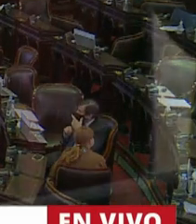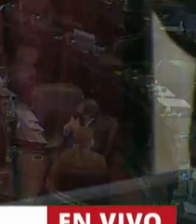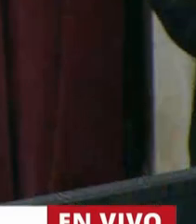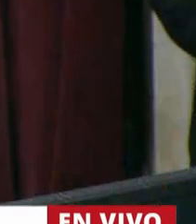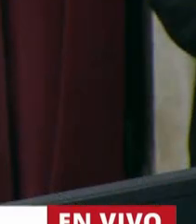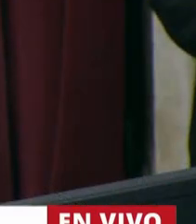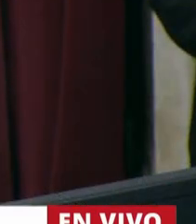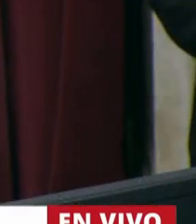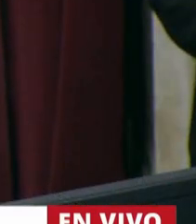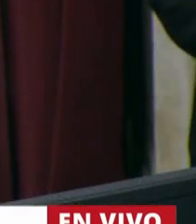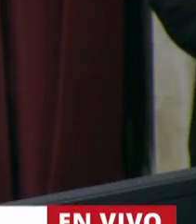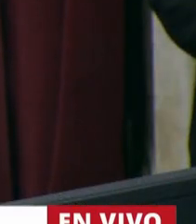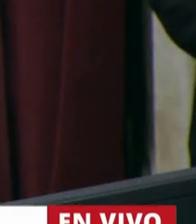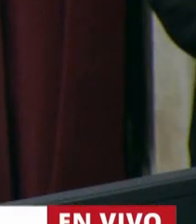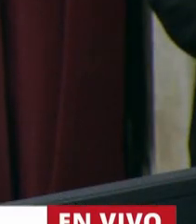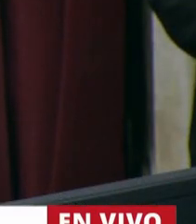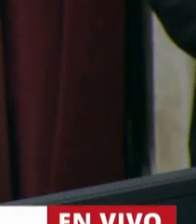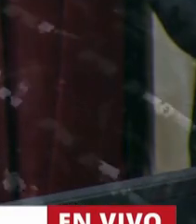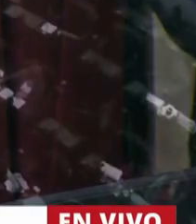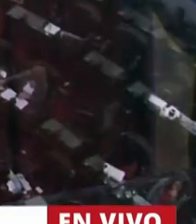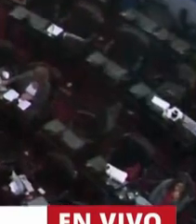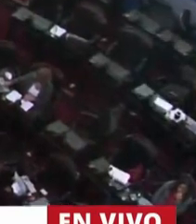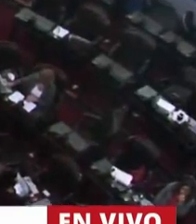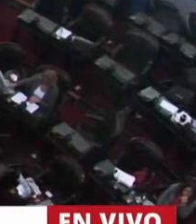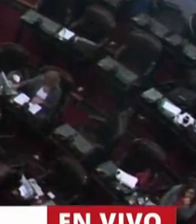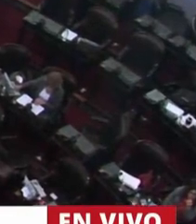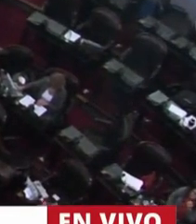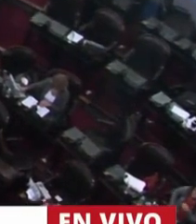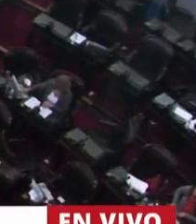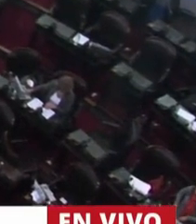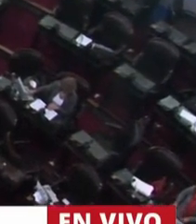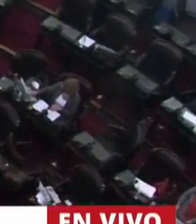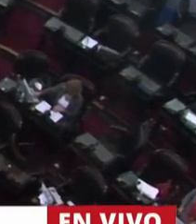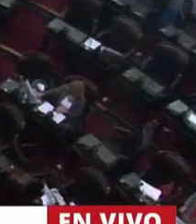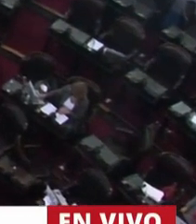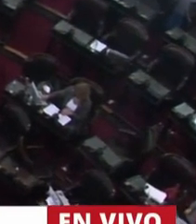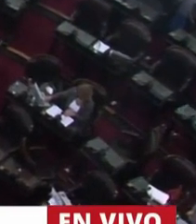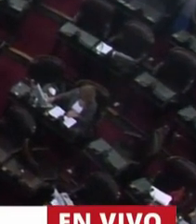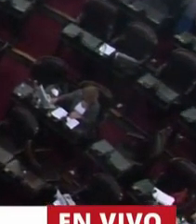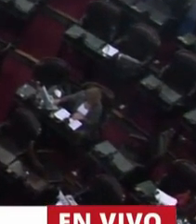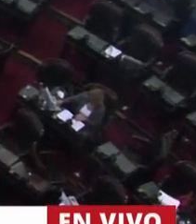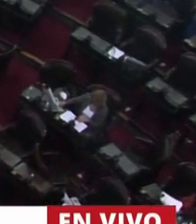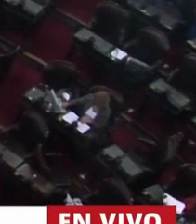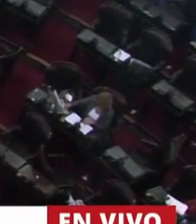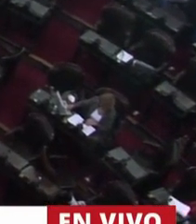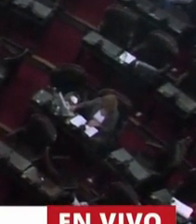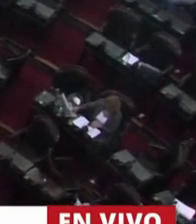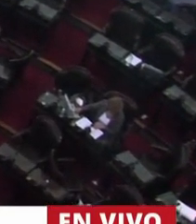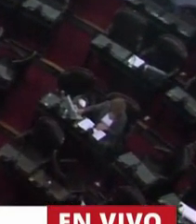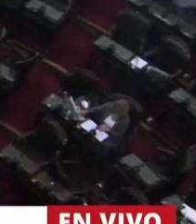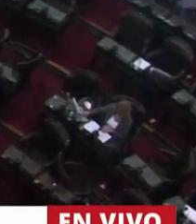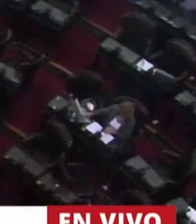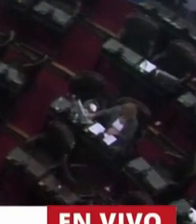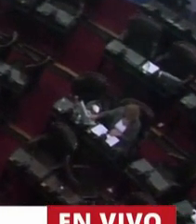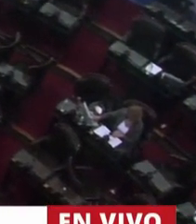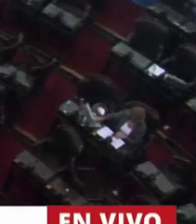sigan. Yo escucho perfecto. Bueno, hay algunos que escuchan bien, otros que no. Por eso estamos restableciendo el